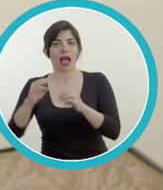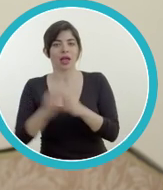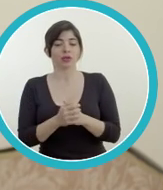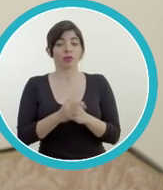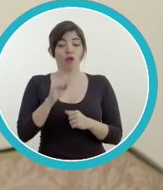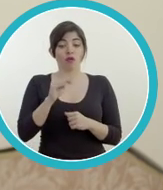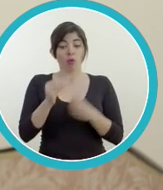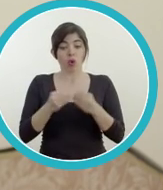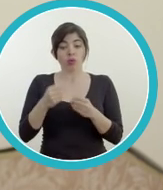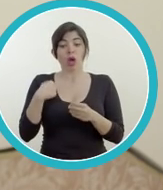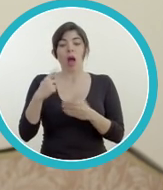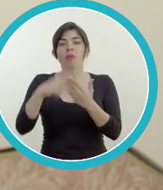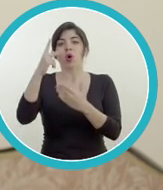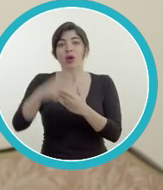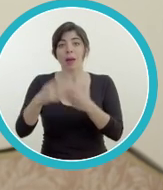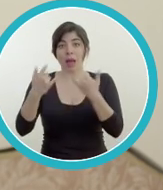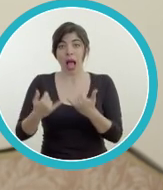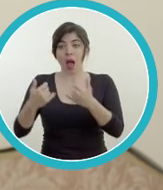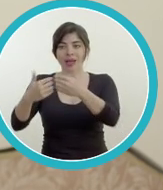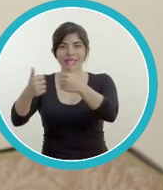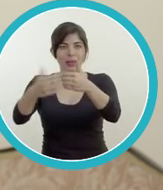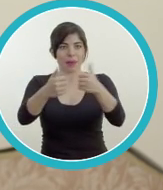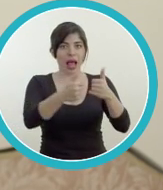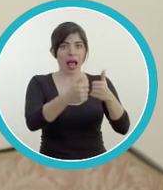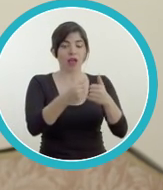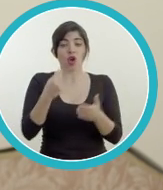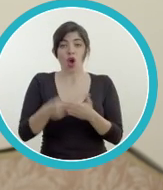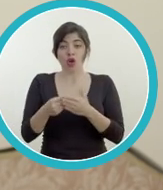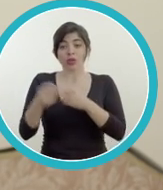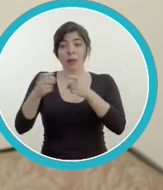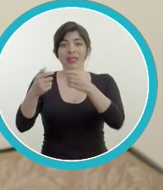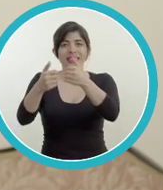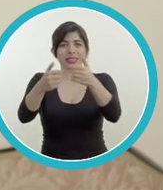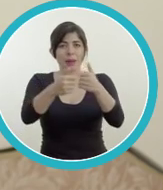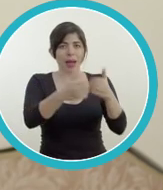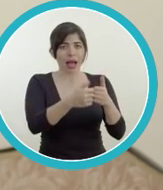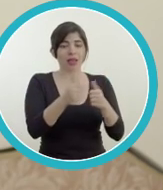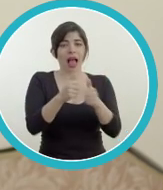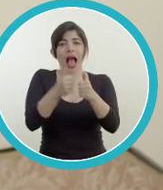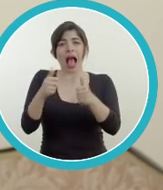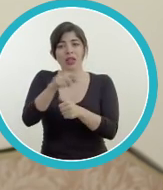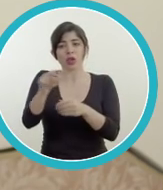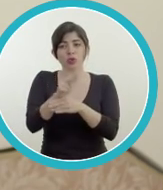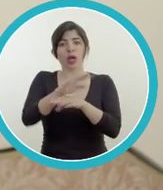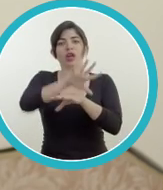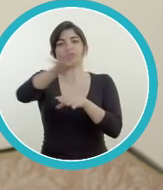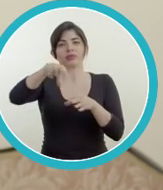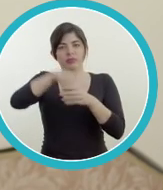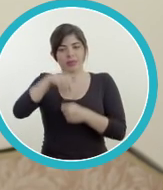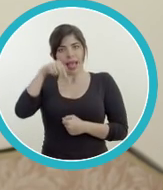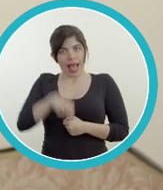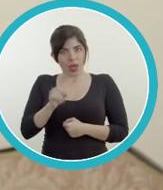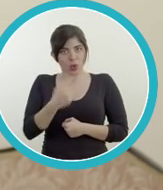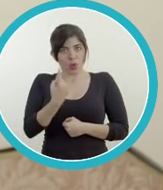hacerlos crecer y acceder a mercados. FONPRODUCE integrará fondos y programas que operan de manera desarticulada, con